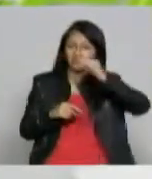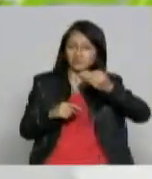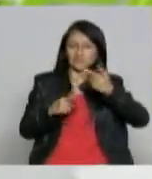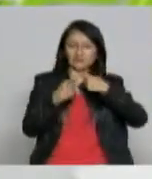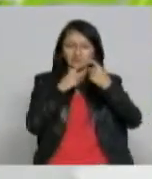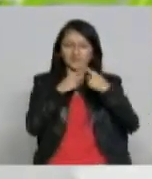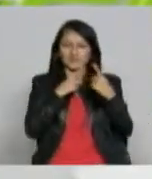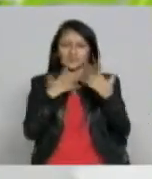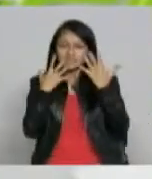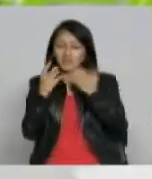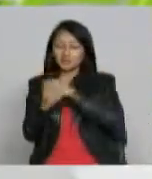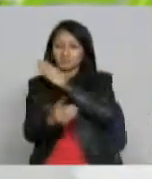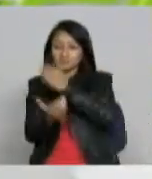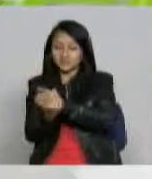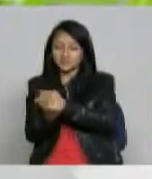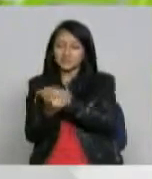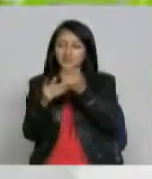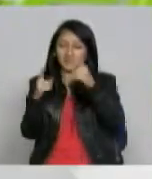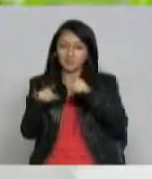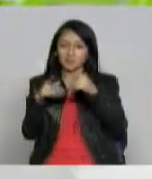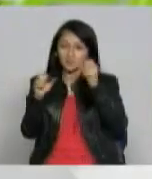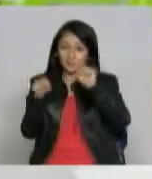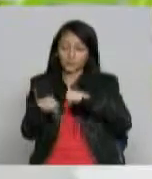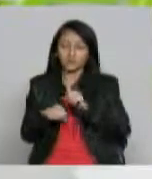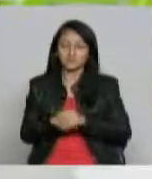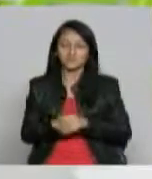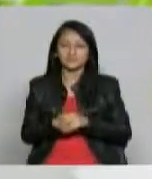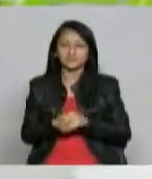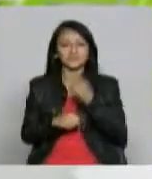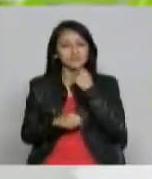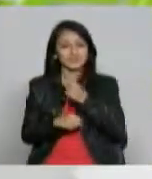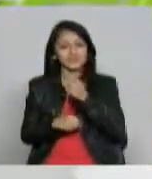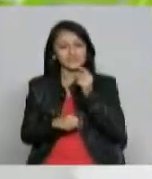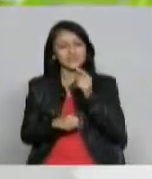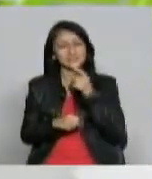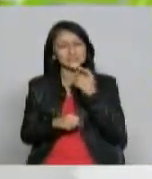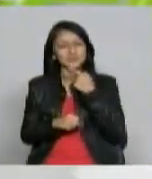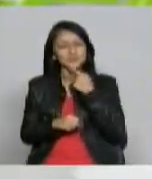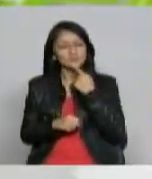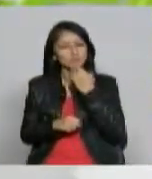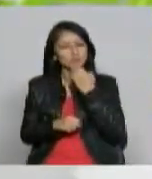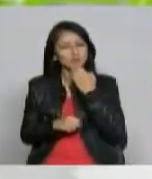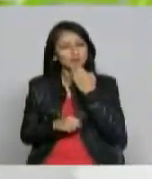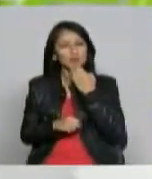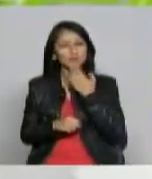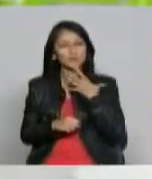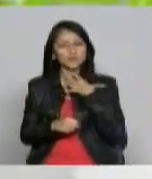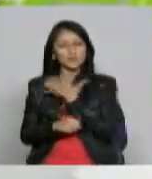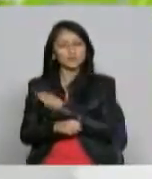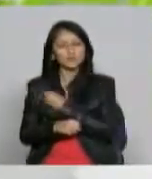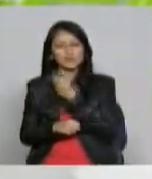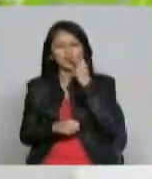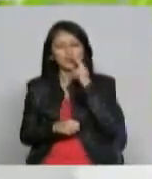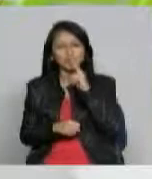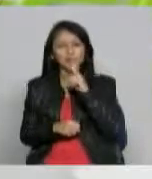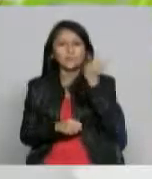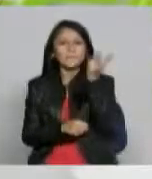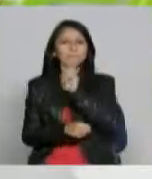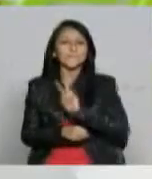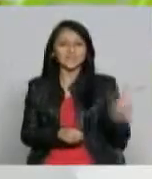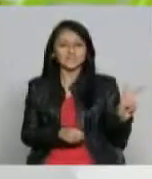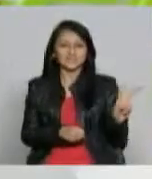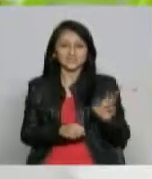cercanos quieran participar con Sala de Prensa también lo podrían hacer nos llama mucho la atención por ejemplo el auge que tenemos en el norte del bache